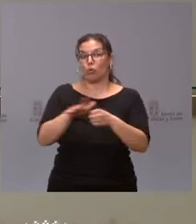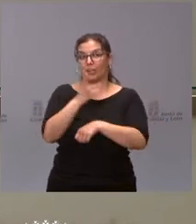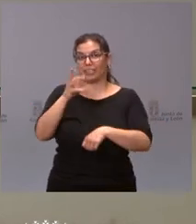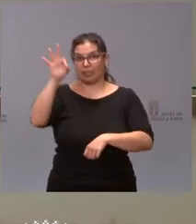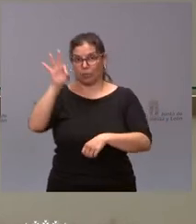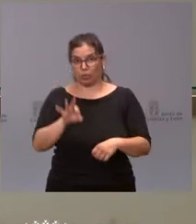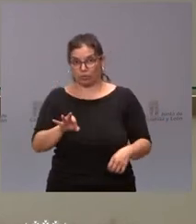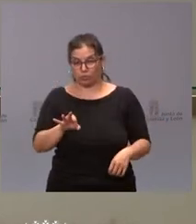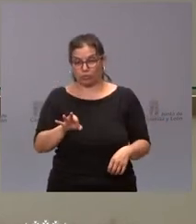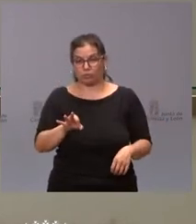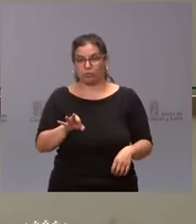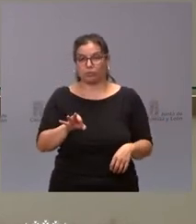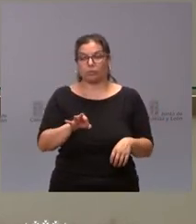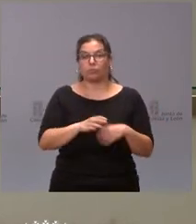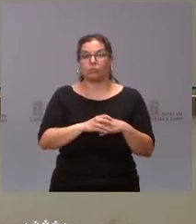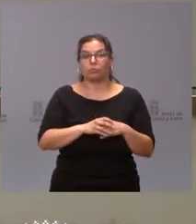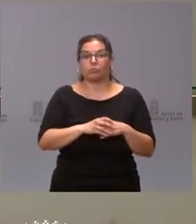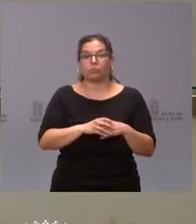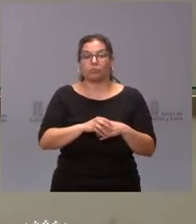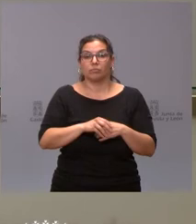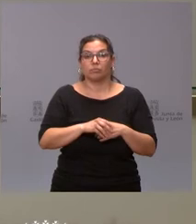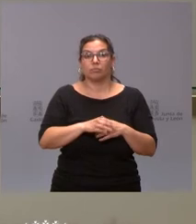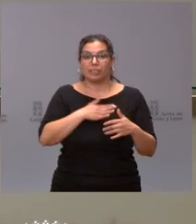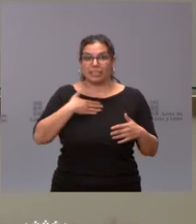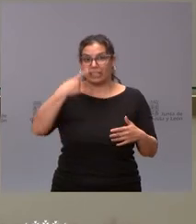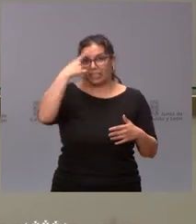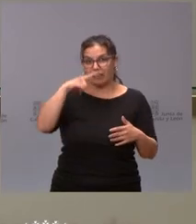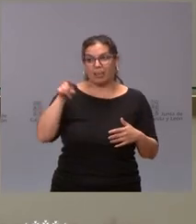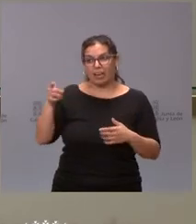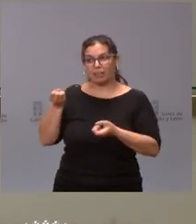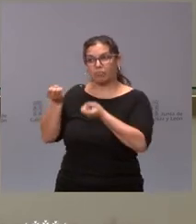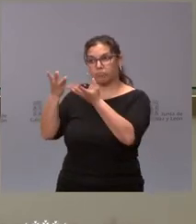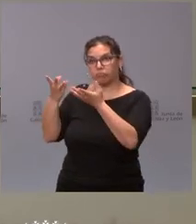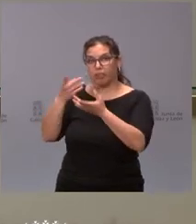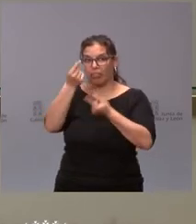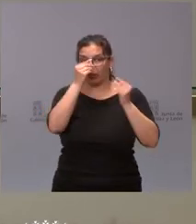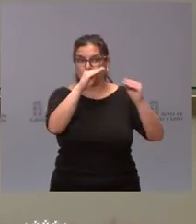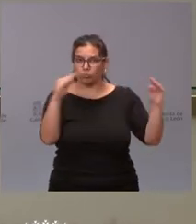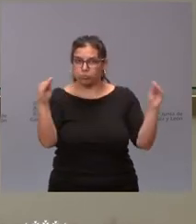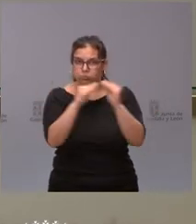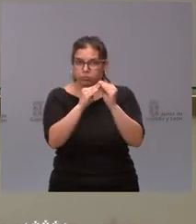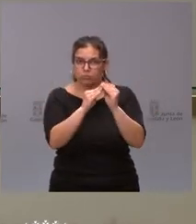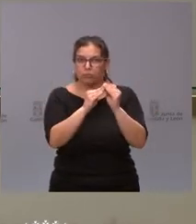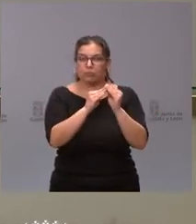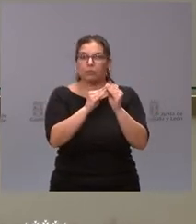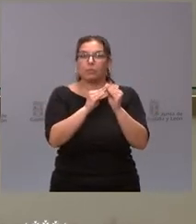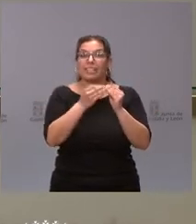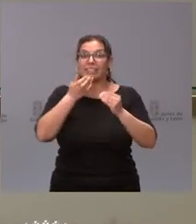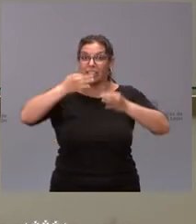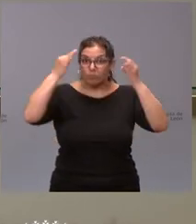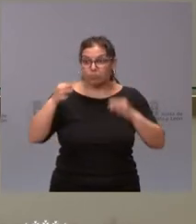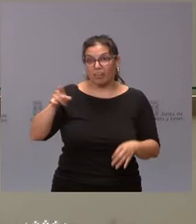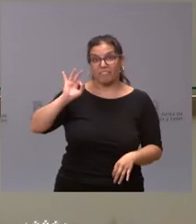de esa cantidad. Quería saber si esos datos concuerdan con los que usted tiene y si es así, por qué se está